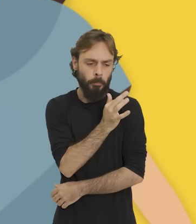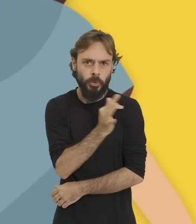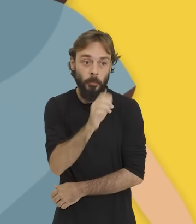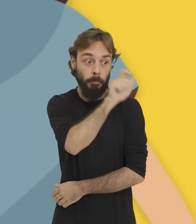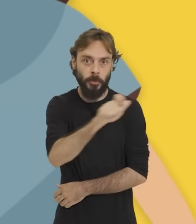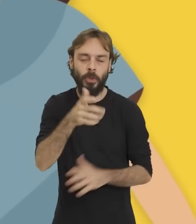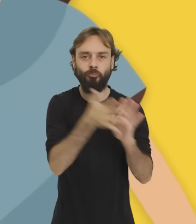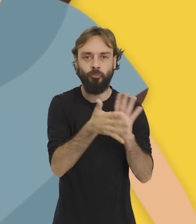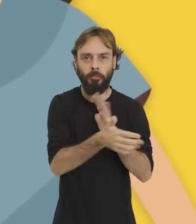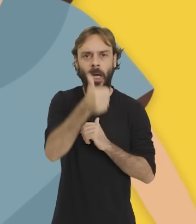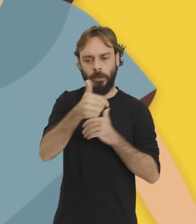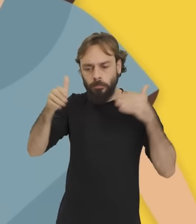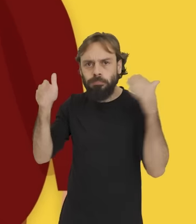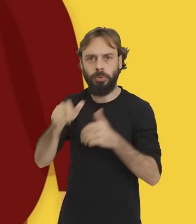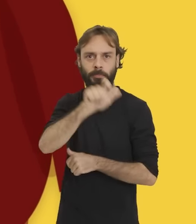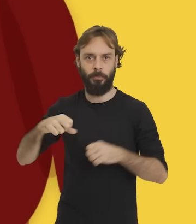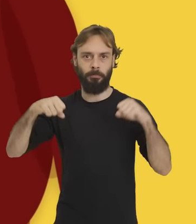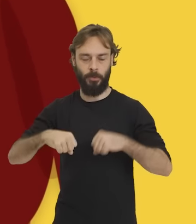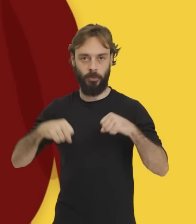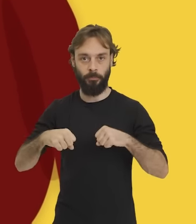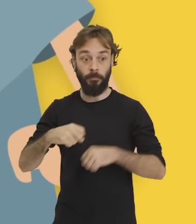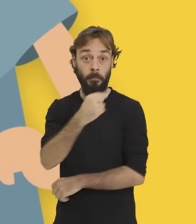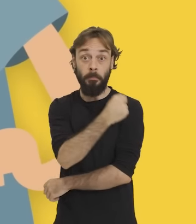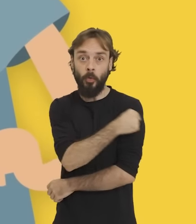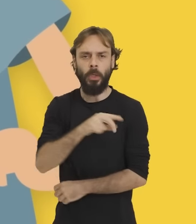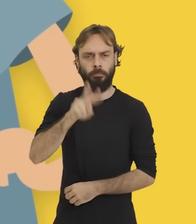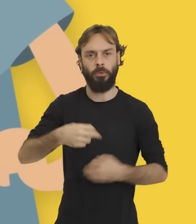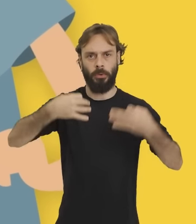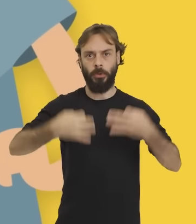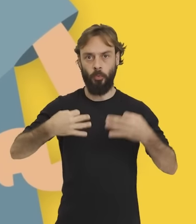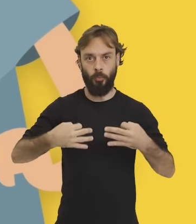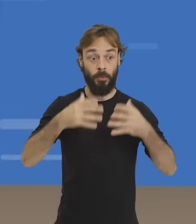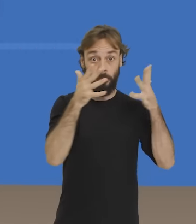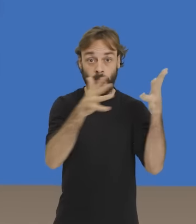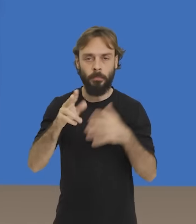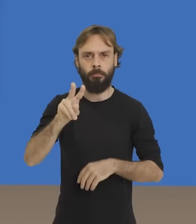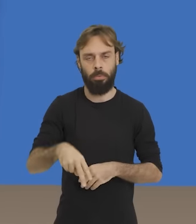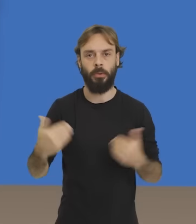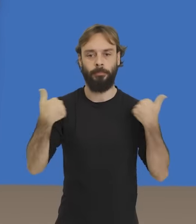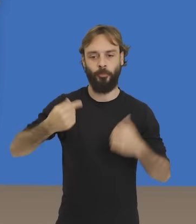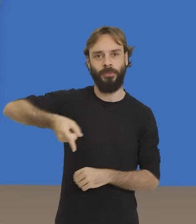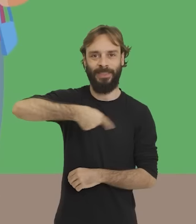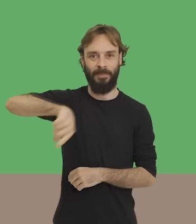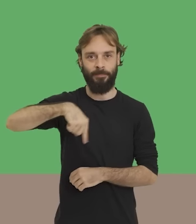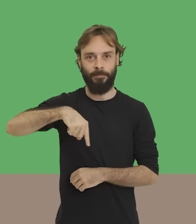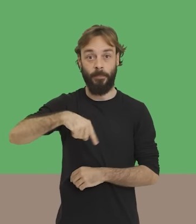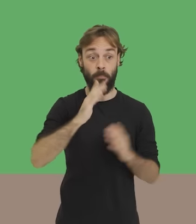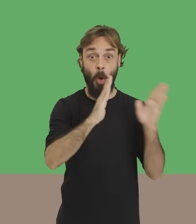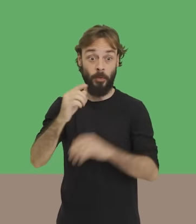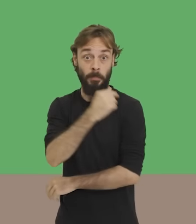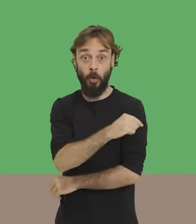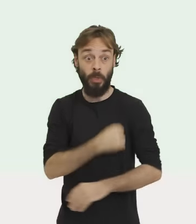calendario de vacunación y sus beneficios, sobre todo a los mayores. Las vacunas son seguras, recomendarlas es nuestra